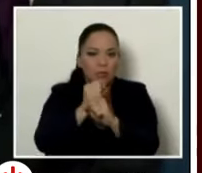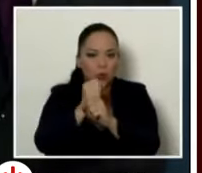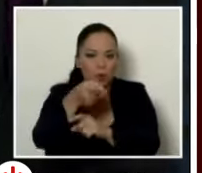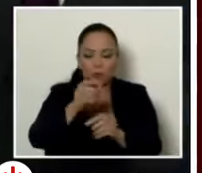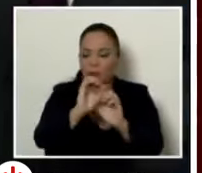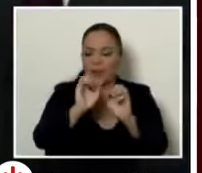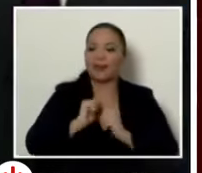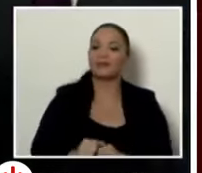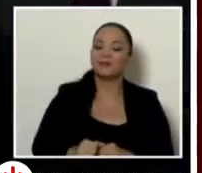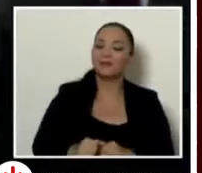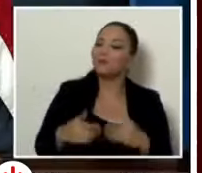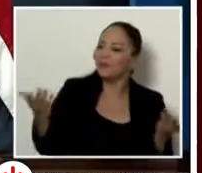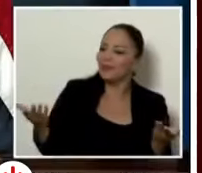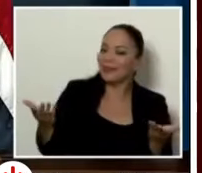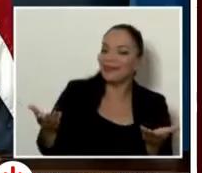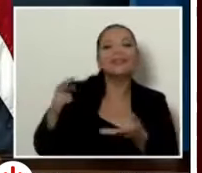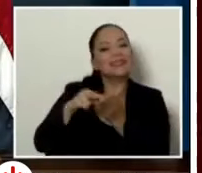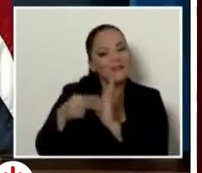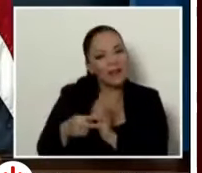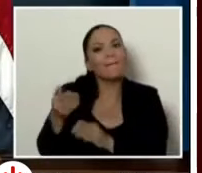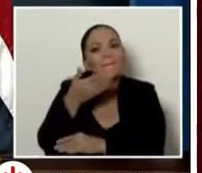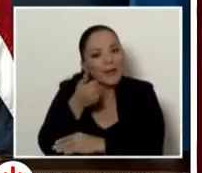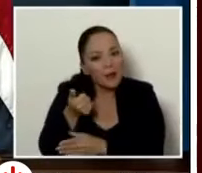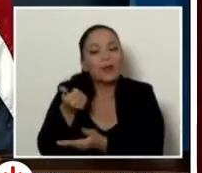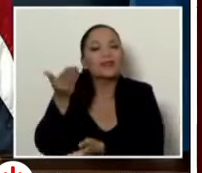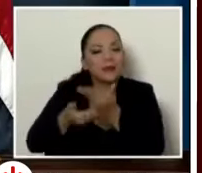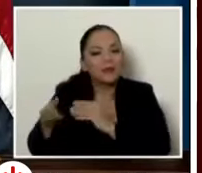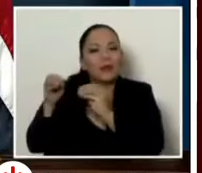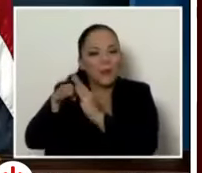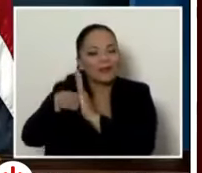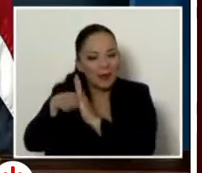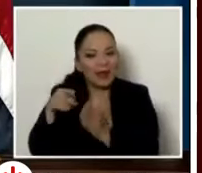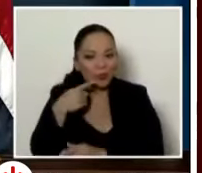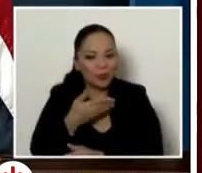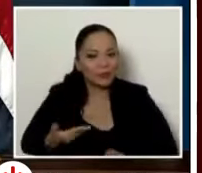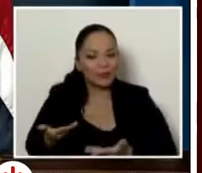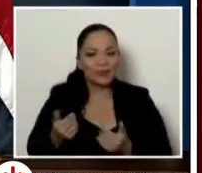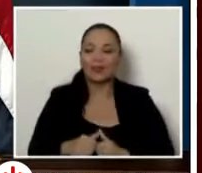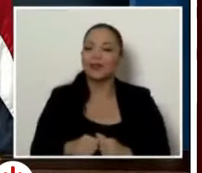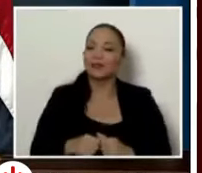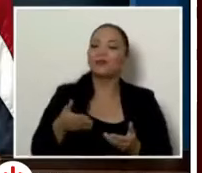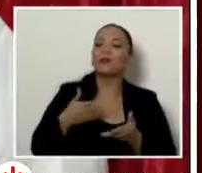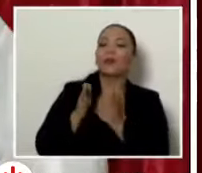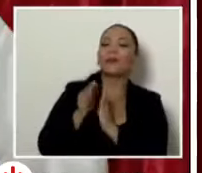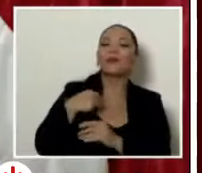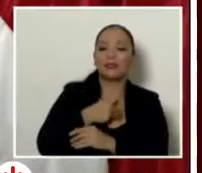Muy bien, mejor servicio y más barato. Yo quisiera pedirle al señor Ministro de Hacienda,